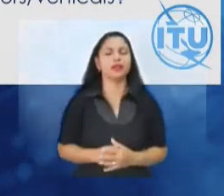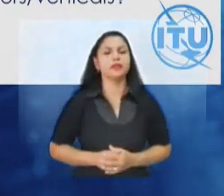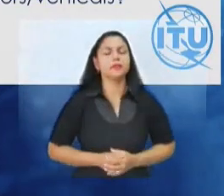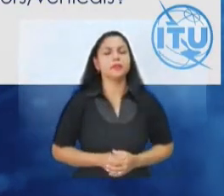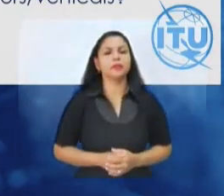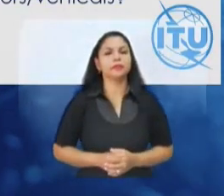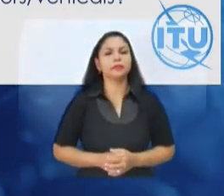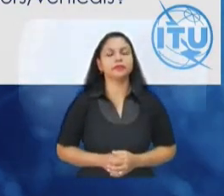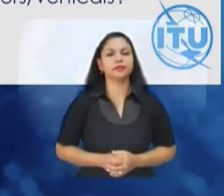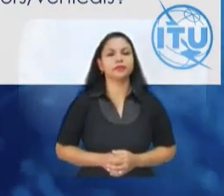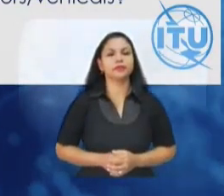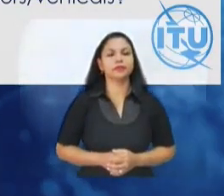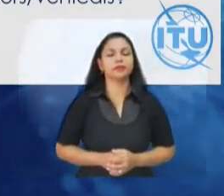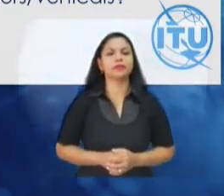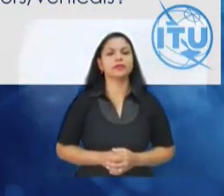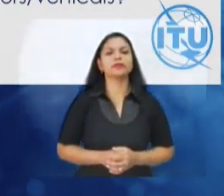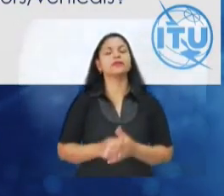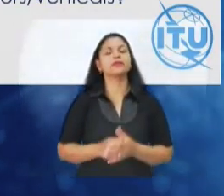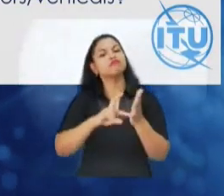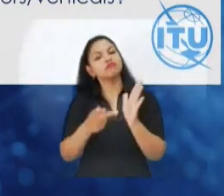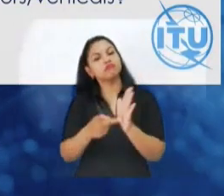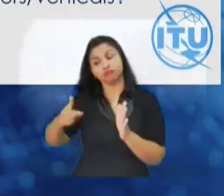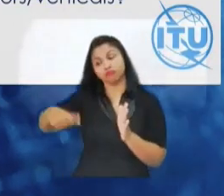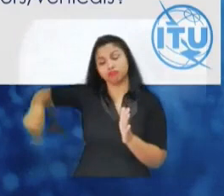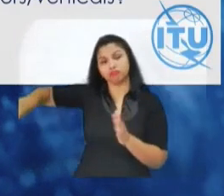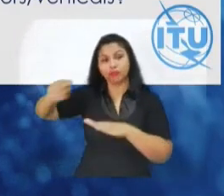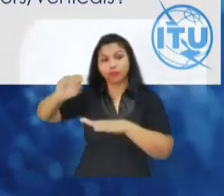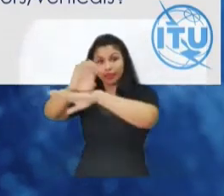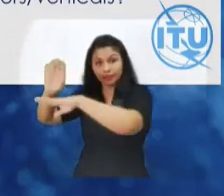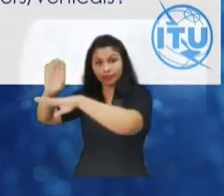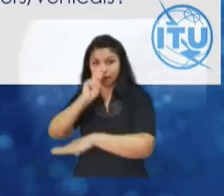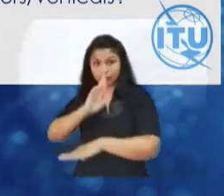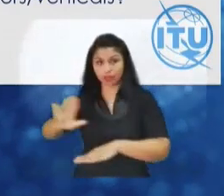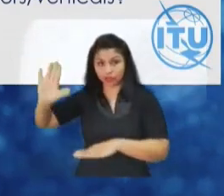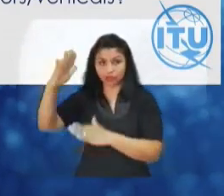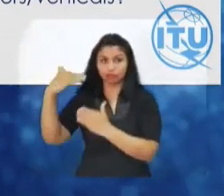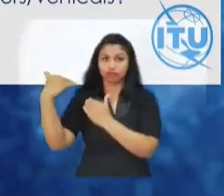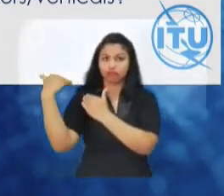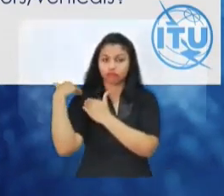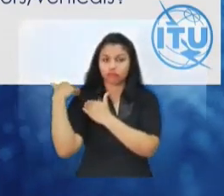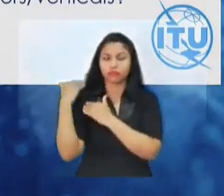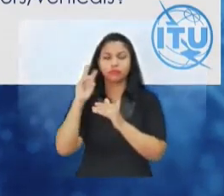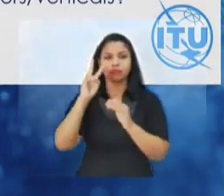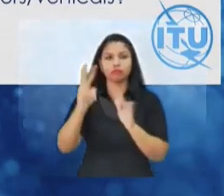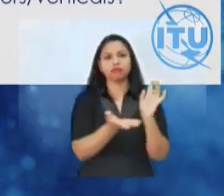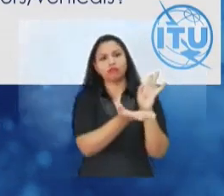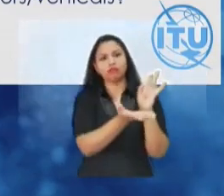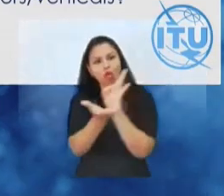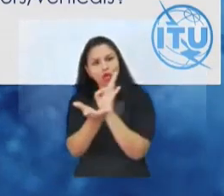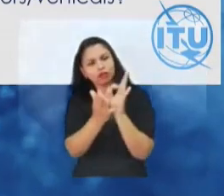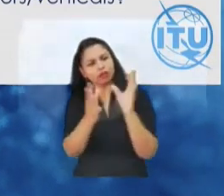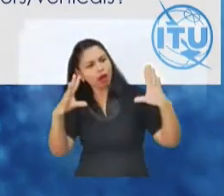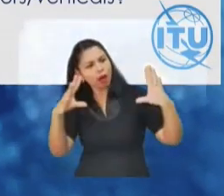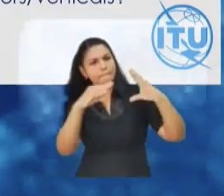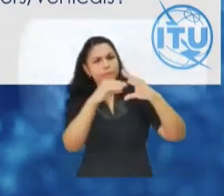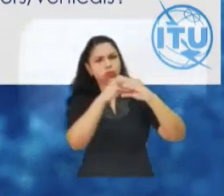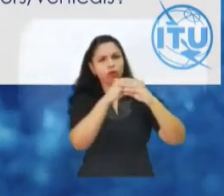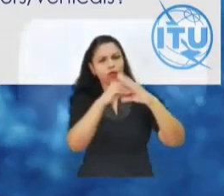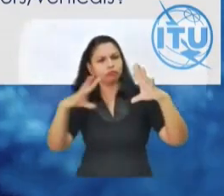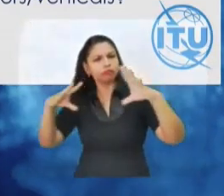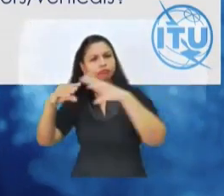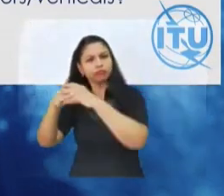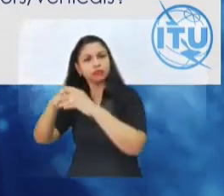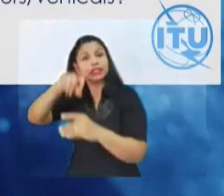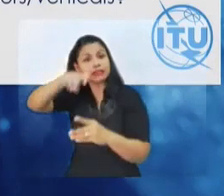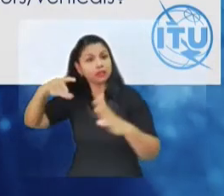Corresponde a las autoridades nacionales de regulación el definir los modelos que mejor se adapten a las diferentes necesidades nacionales en